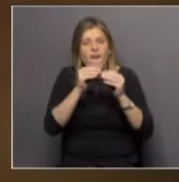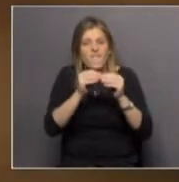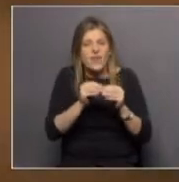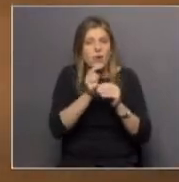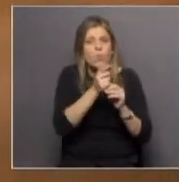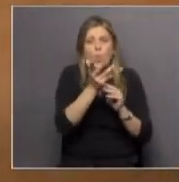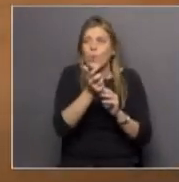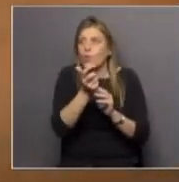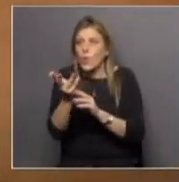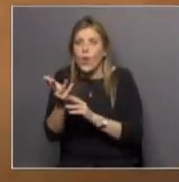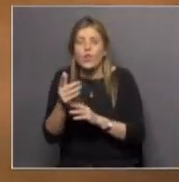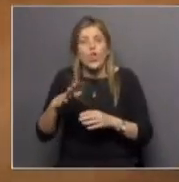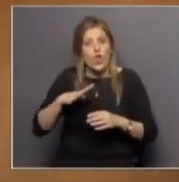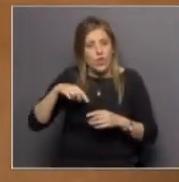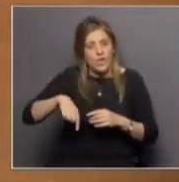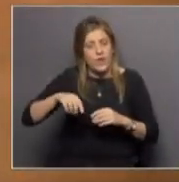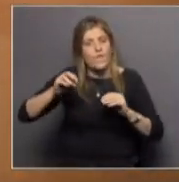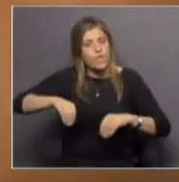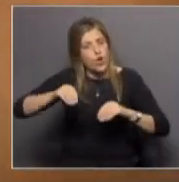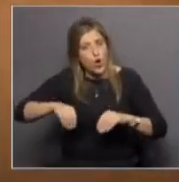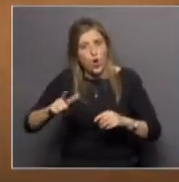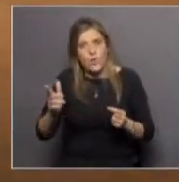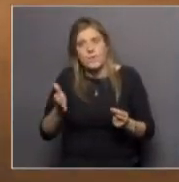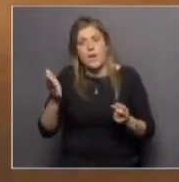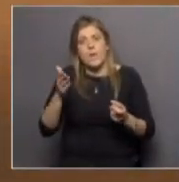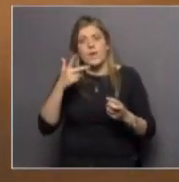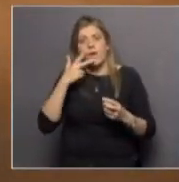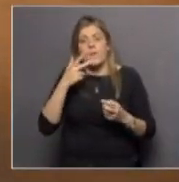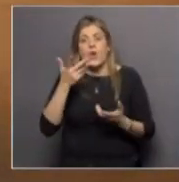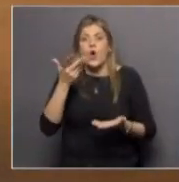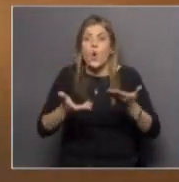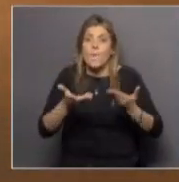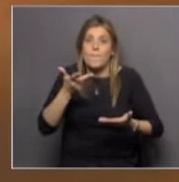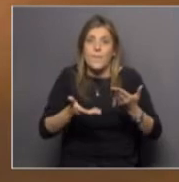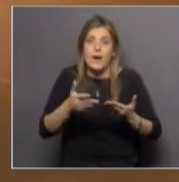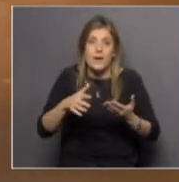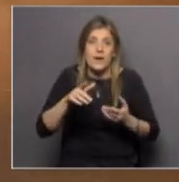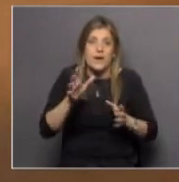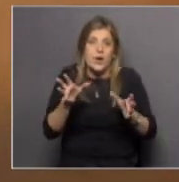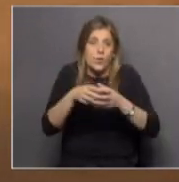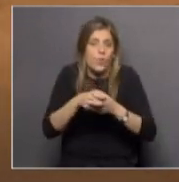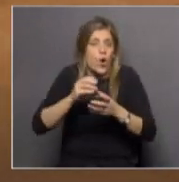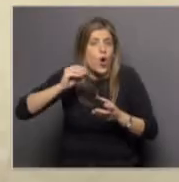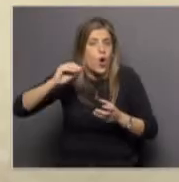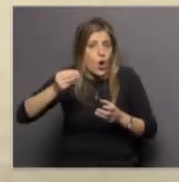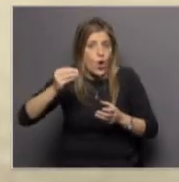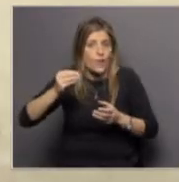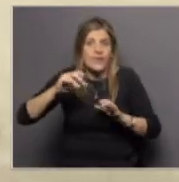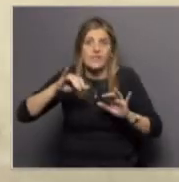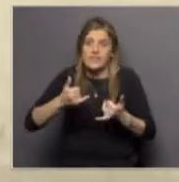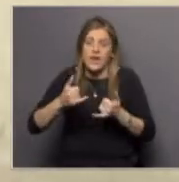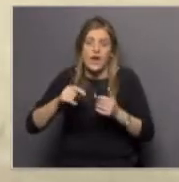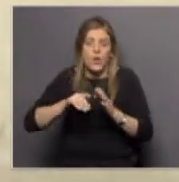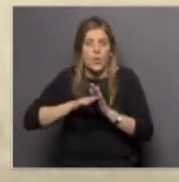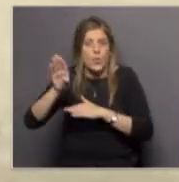aún es bajo pero si ya comparamos lo que es poblacional con respecto a lo que es medir en jóvenes en jóvenes ya se despega ese